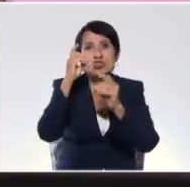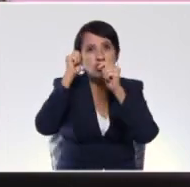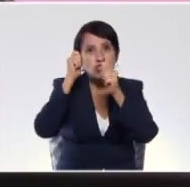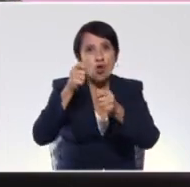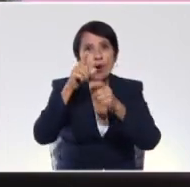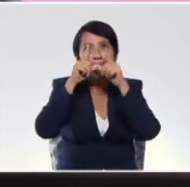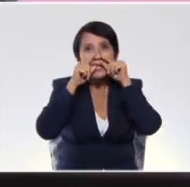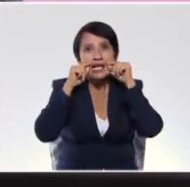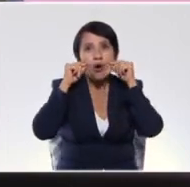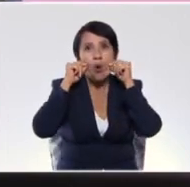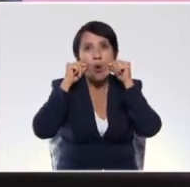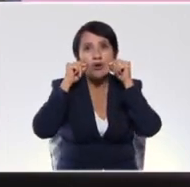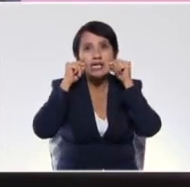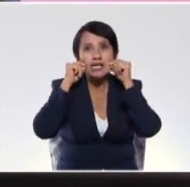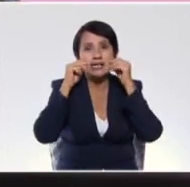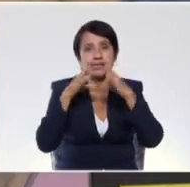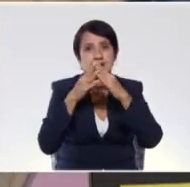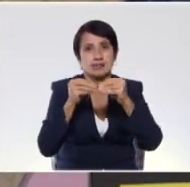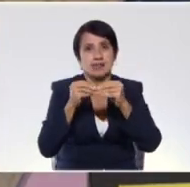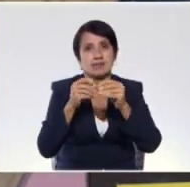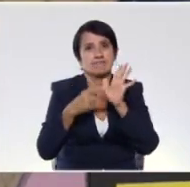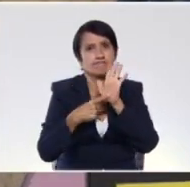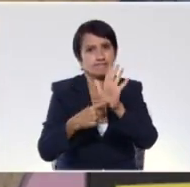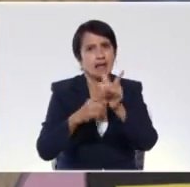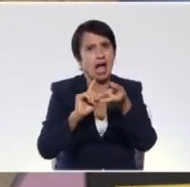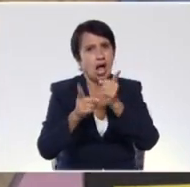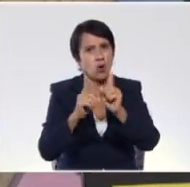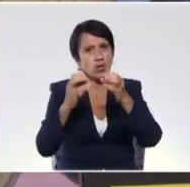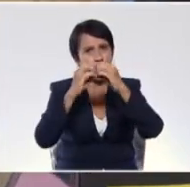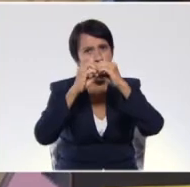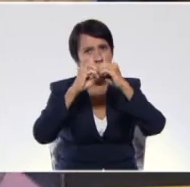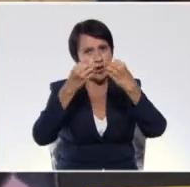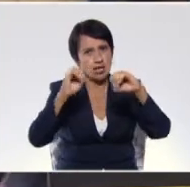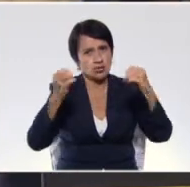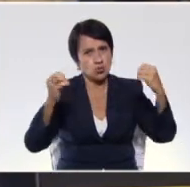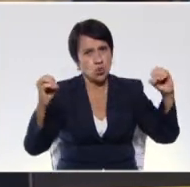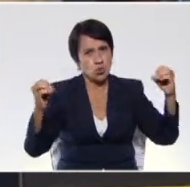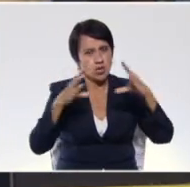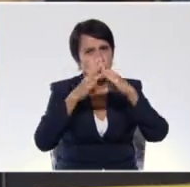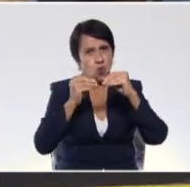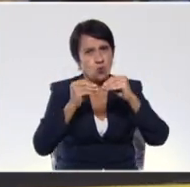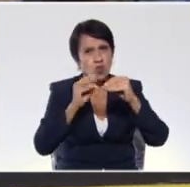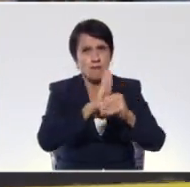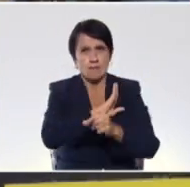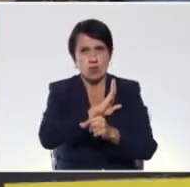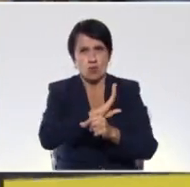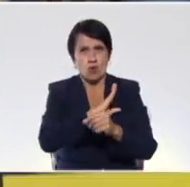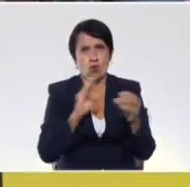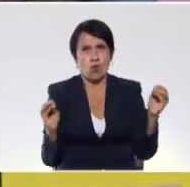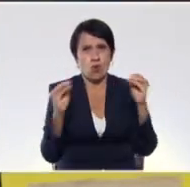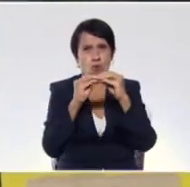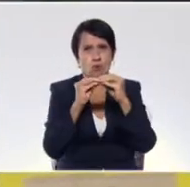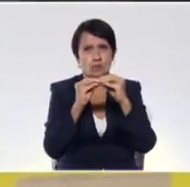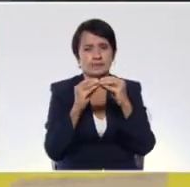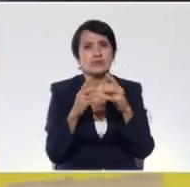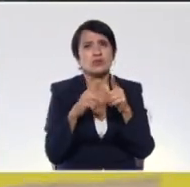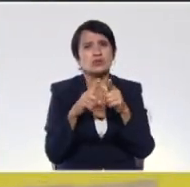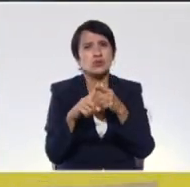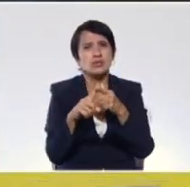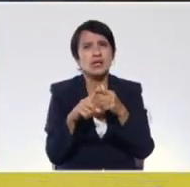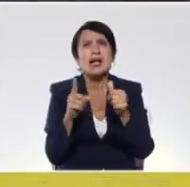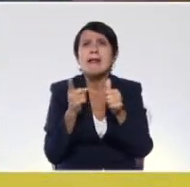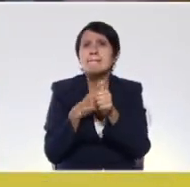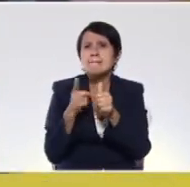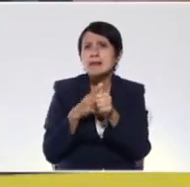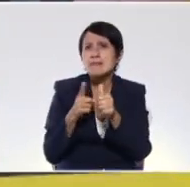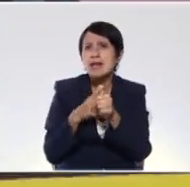vamos a leer y vamos a identificar algunas oraciones con sus sustantivos propios y comunes. Mira, por ejemplo, aquí en el